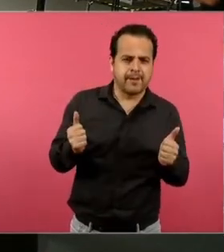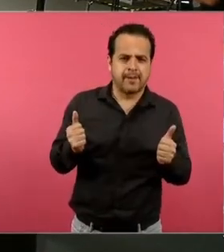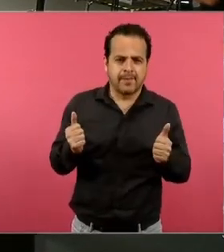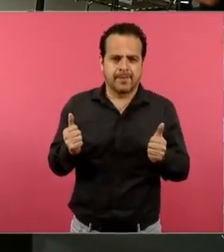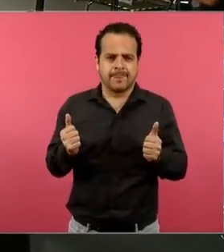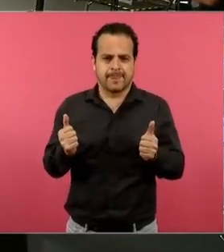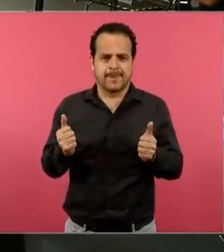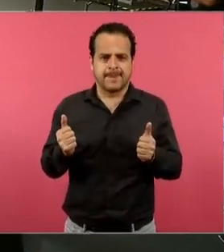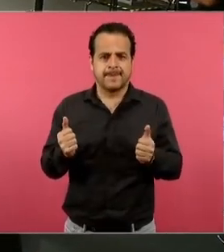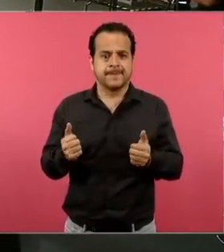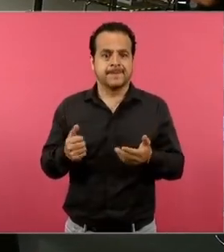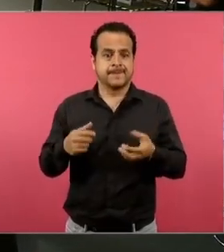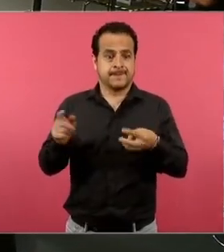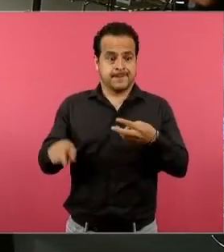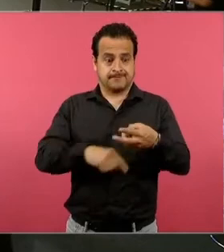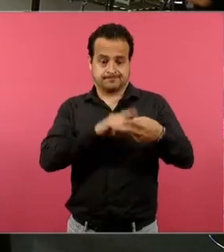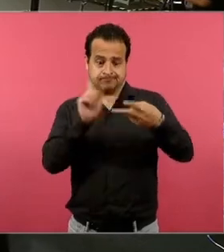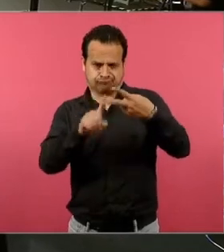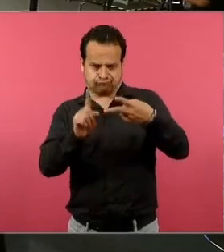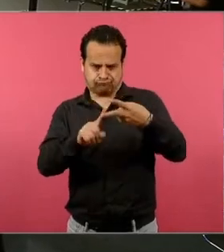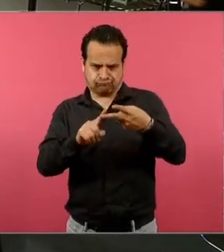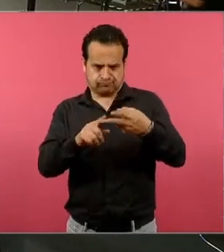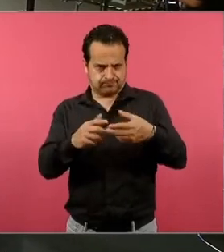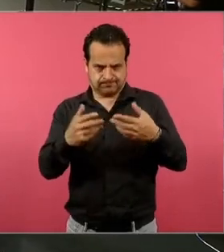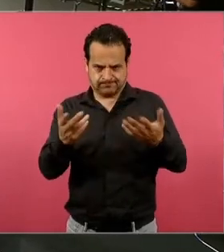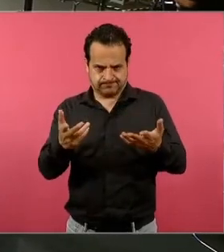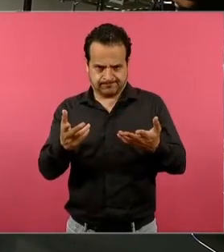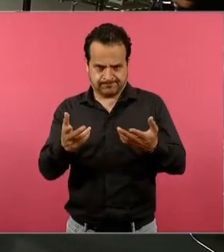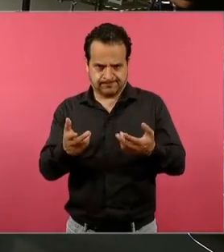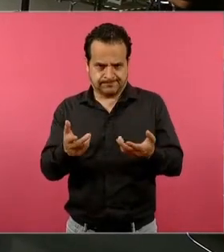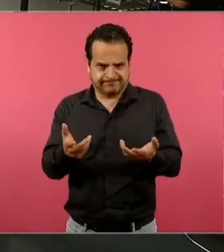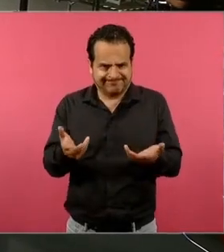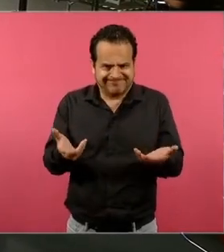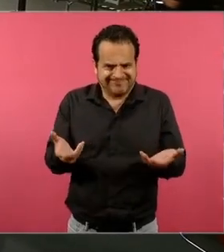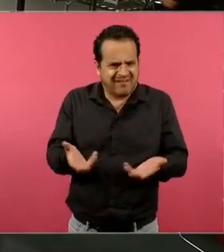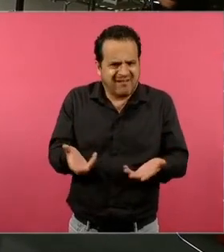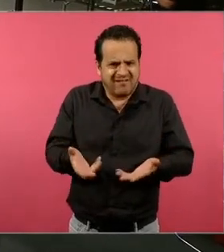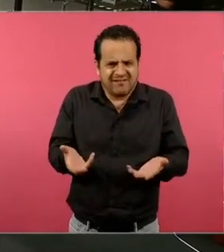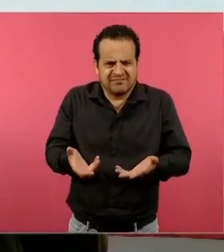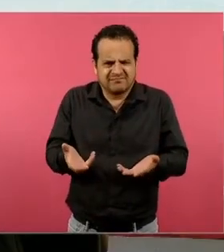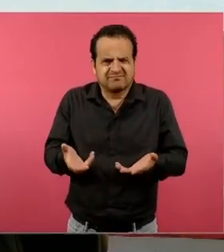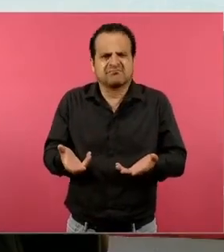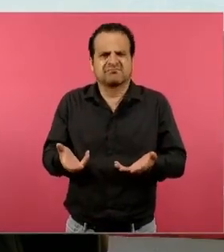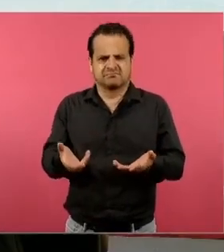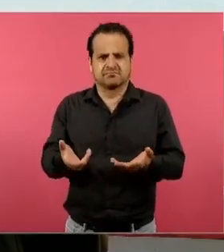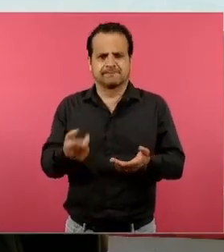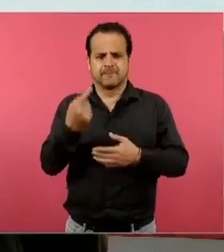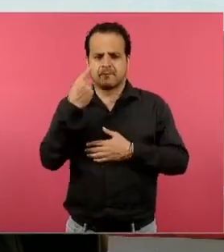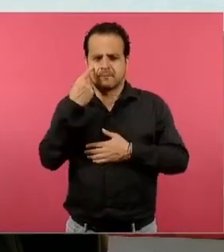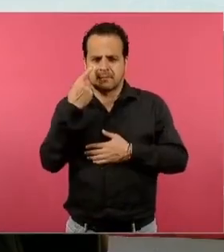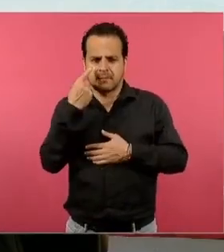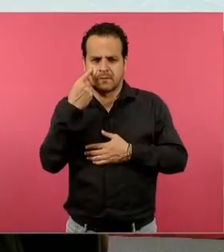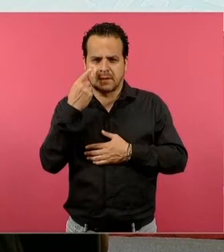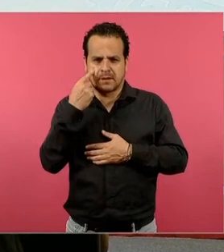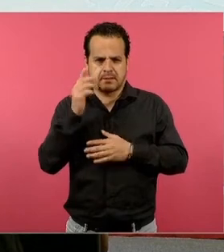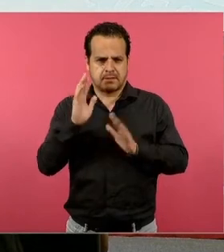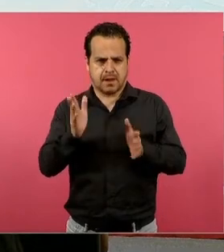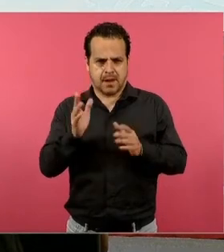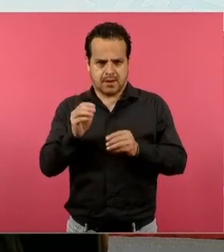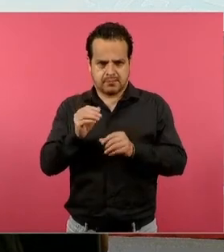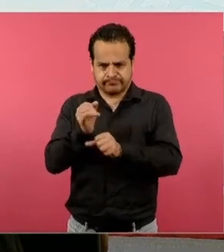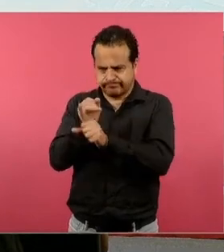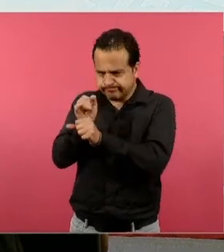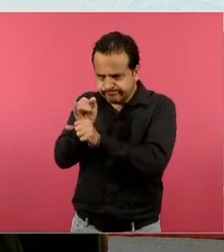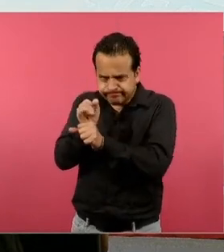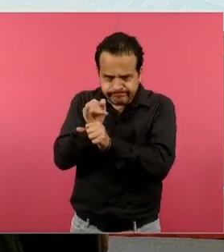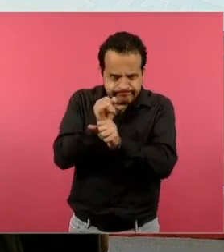En el segundo momento, lo que haremos, ya que recuperamos todo el conocimiento previo que las